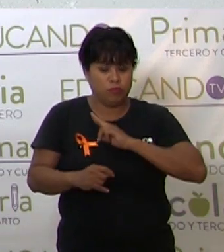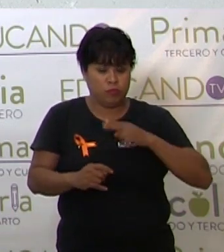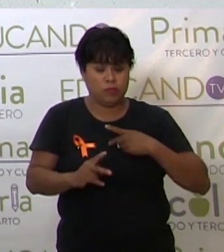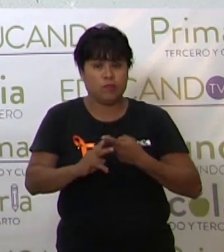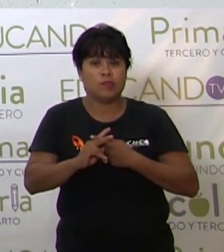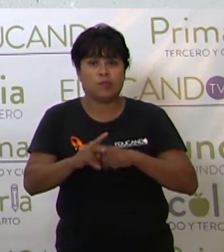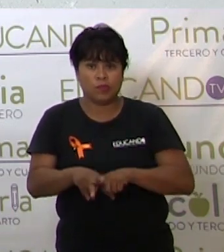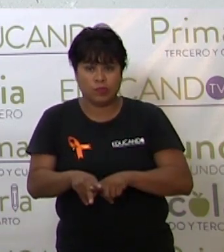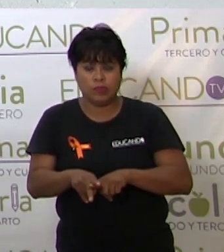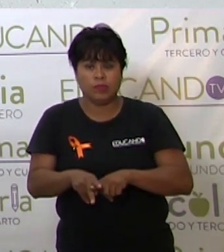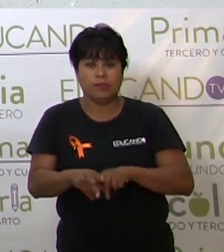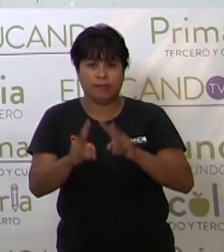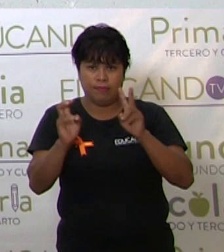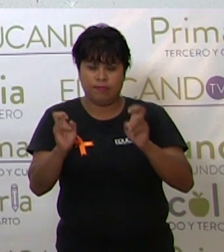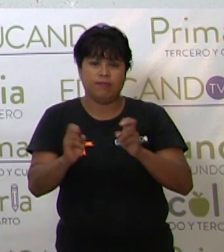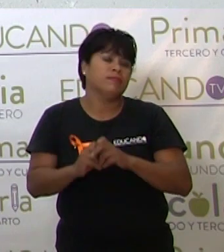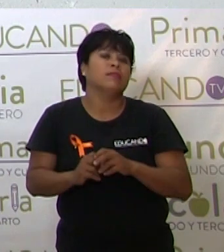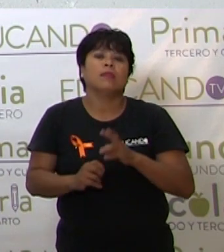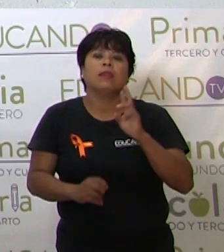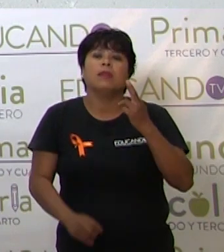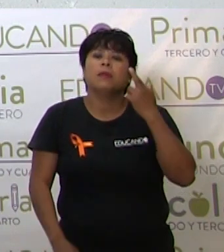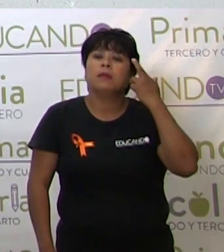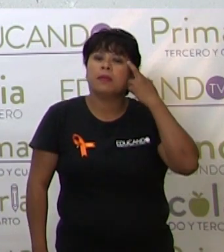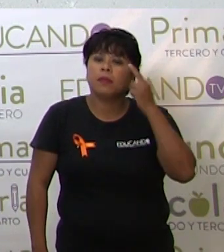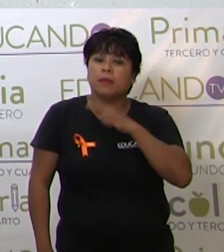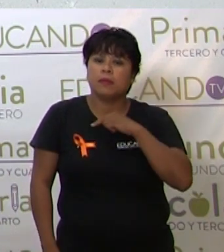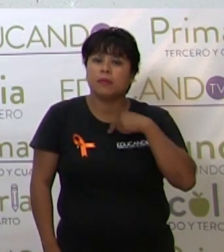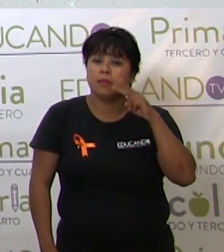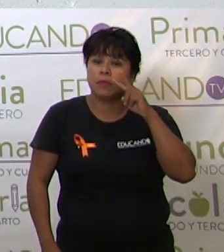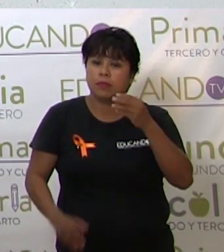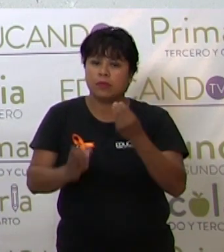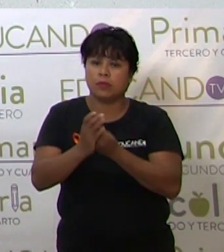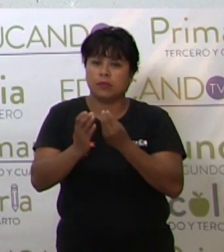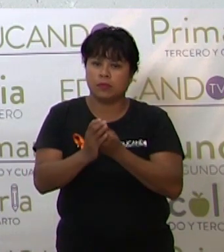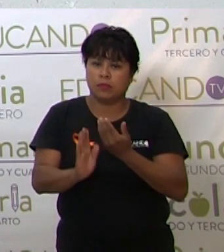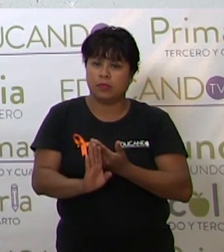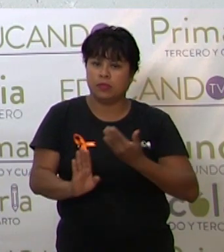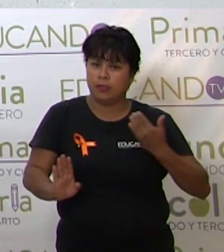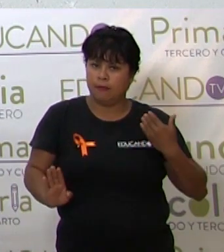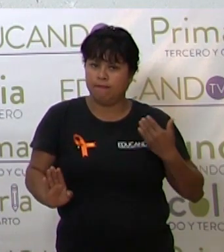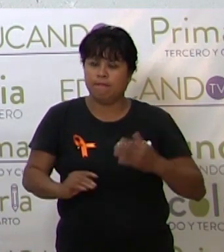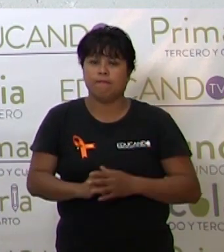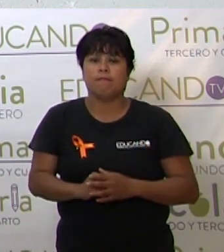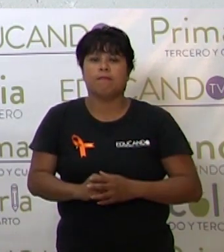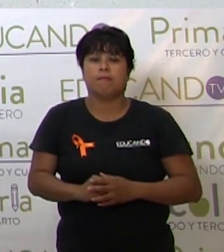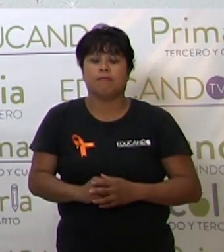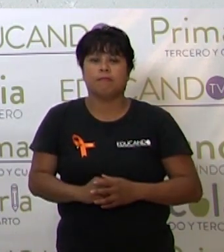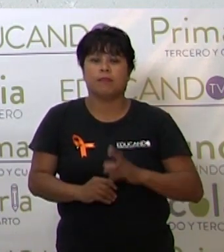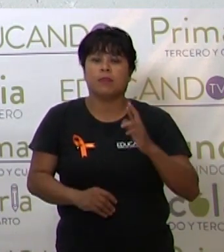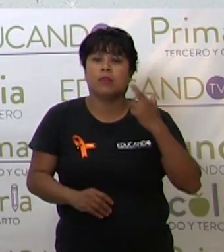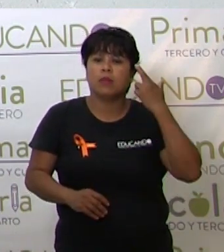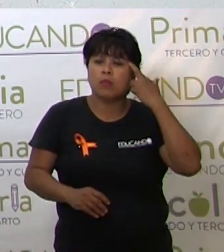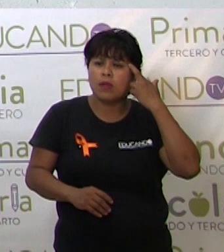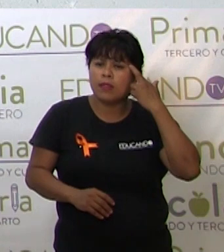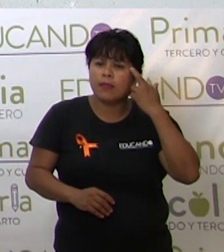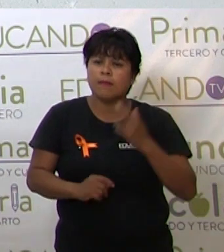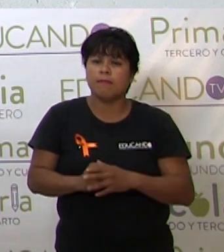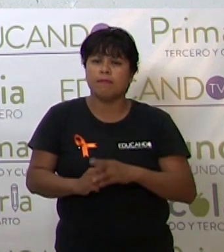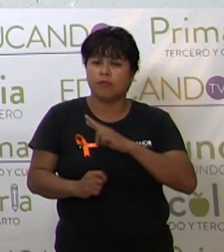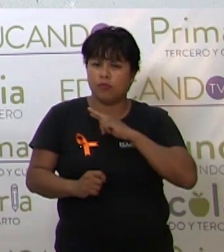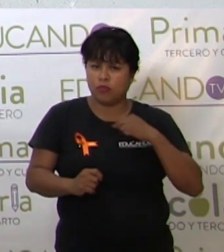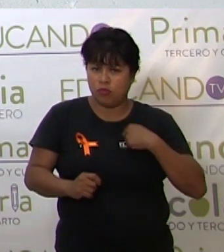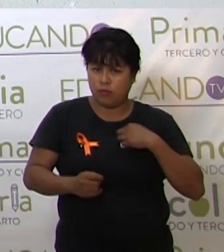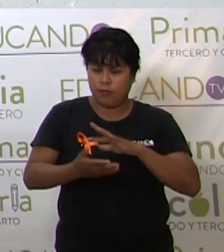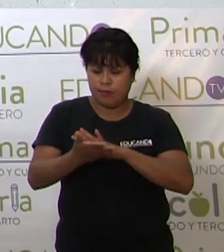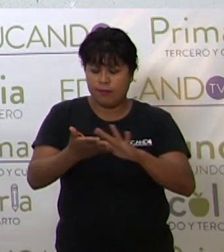tema, pues, recordando lo que vimos en la sesión pasada. Recuerdan que leí